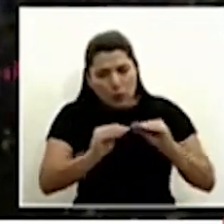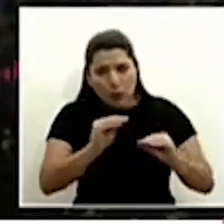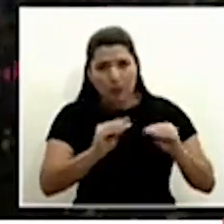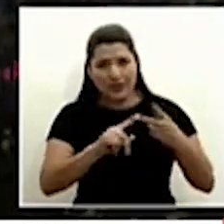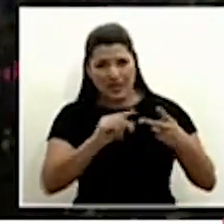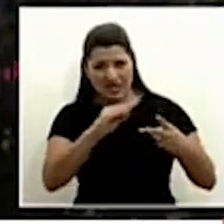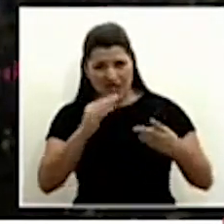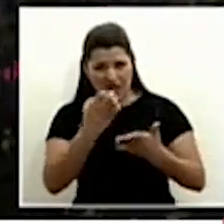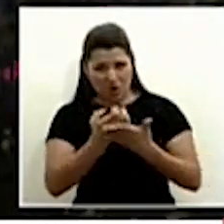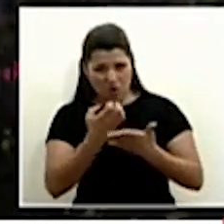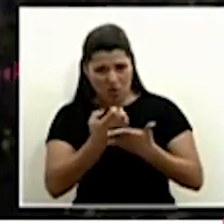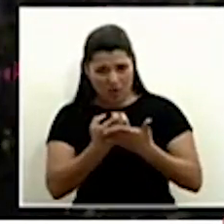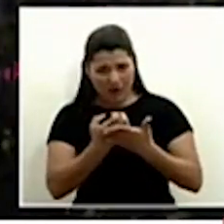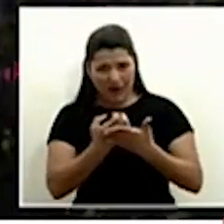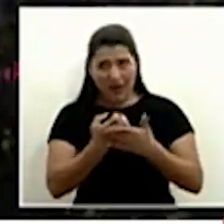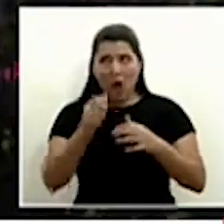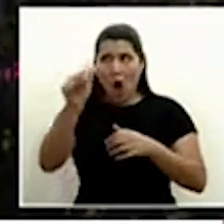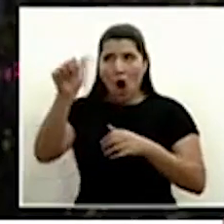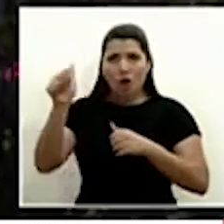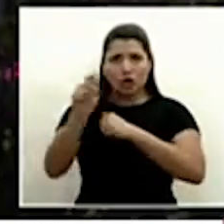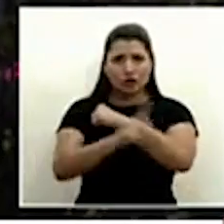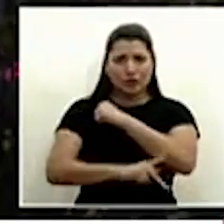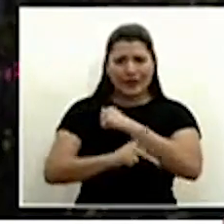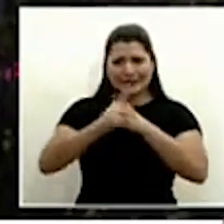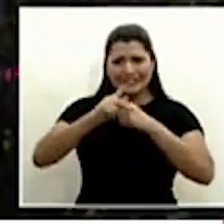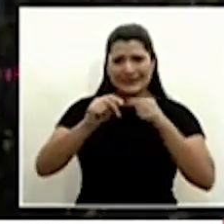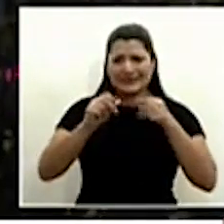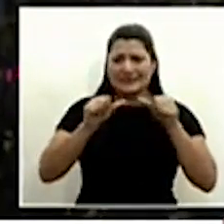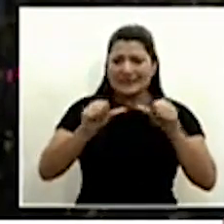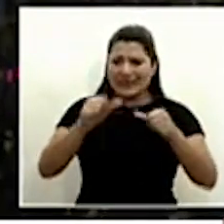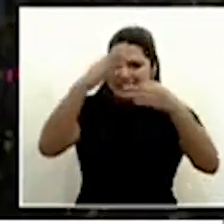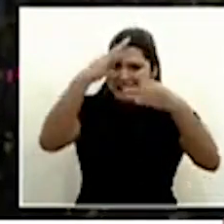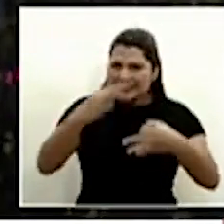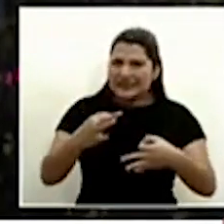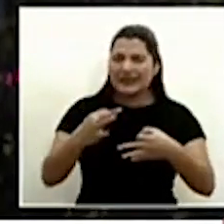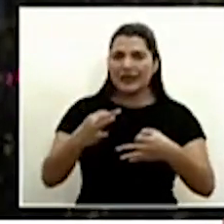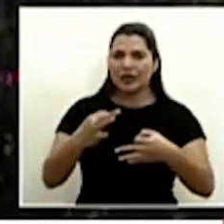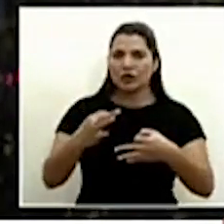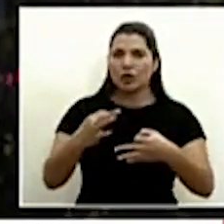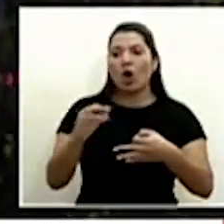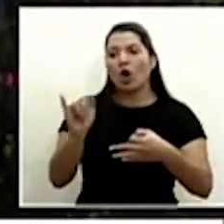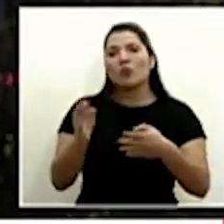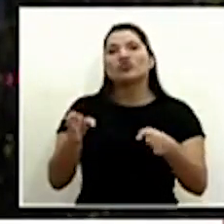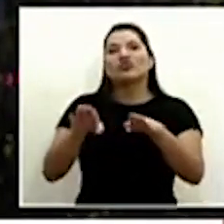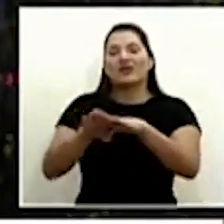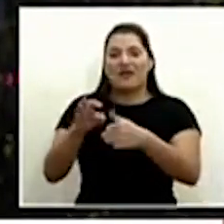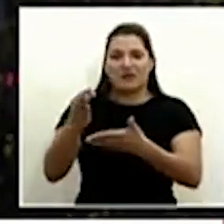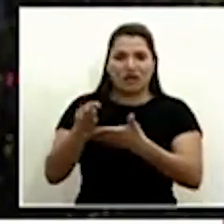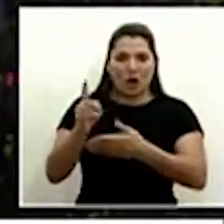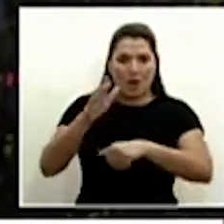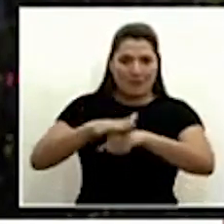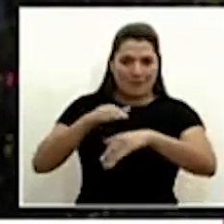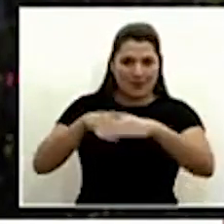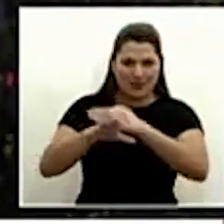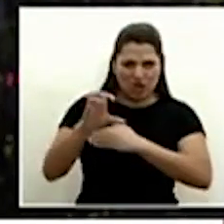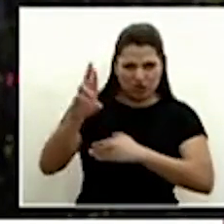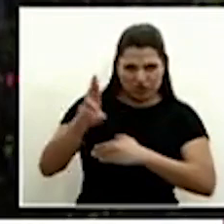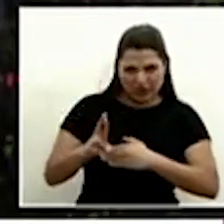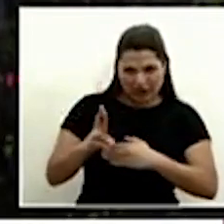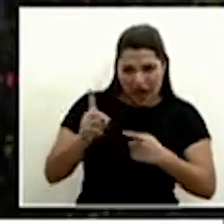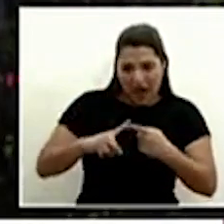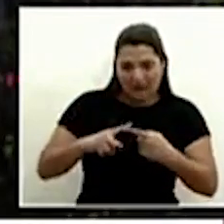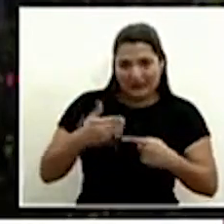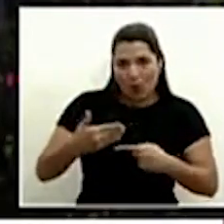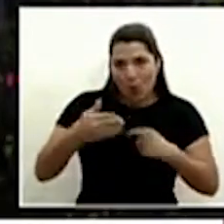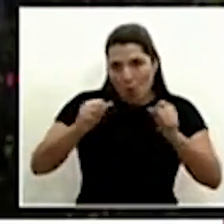nos sigan interponiendo medidas recíprocas como la que ya ayer pasó con Honduras y en esta misma línea hasta donde ustedes van a mantener esta negociación como algo comercial